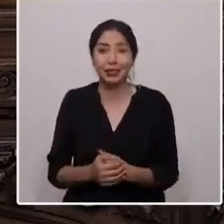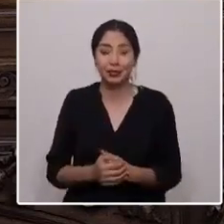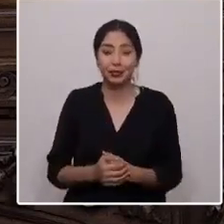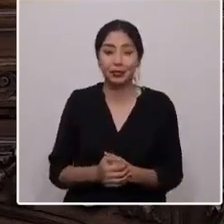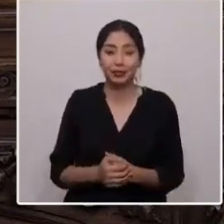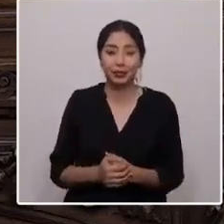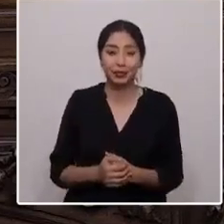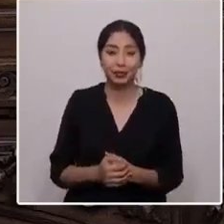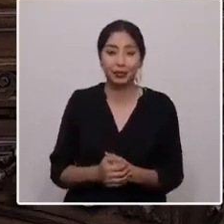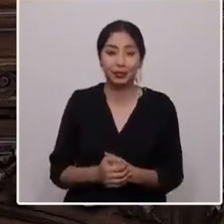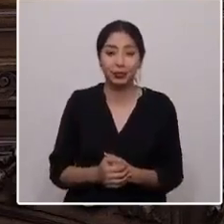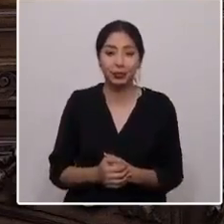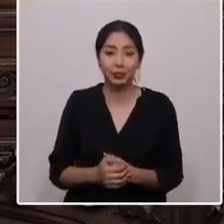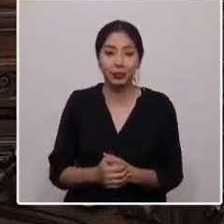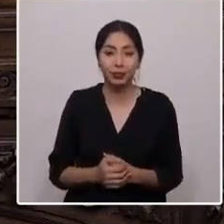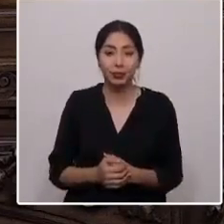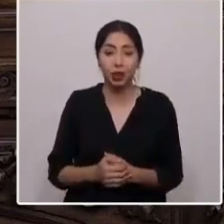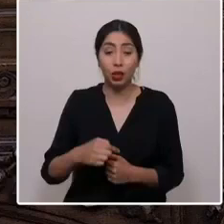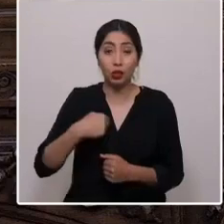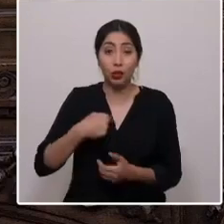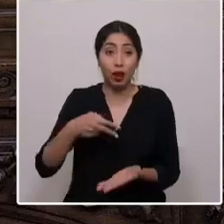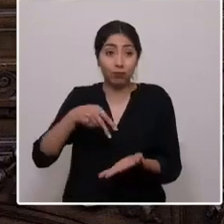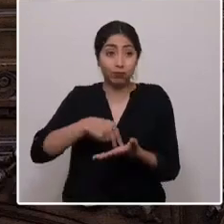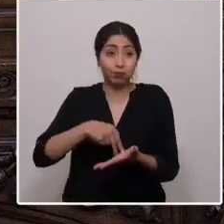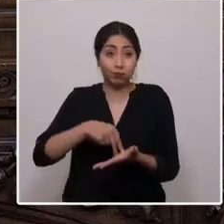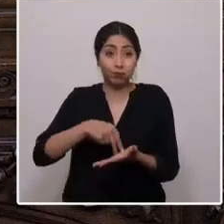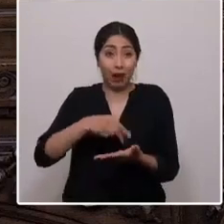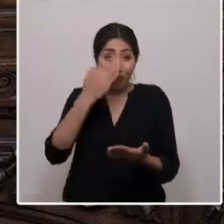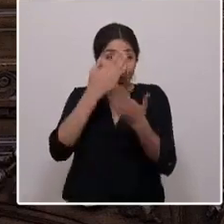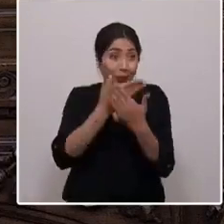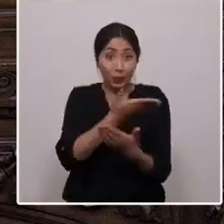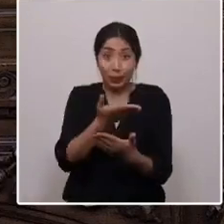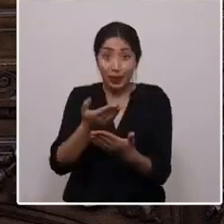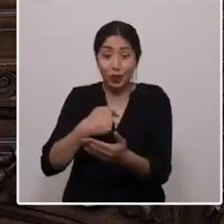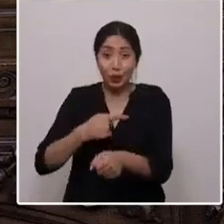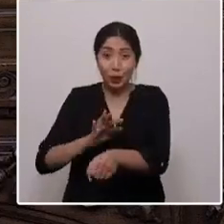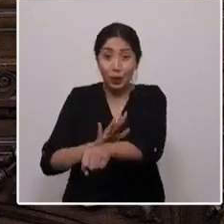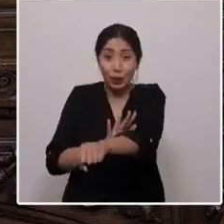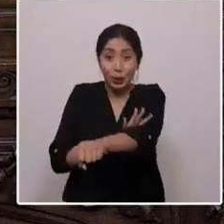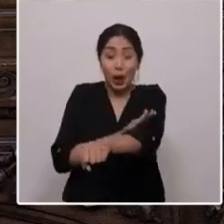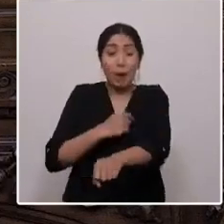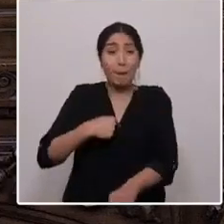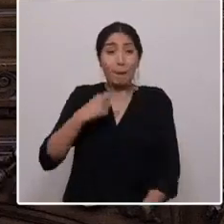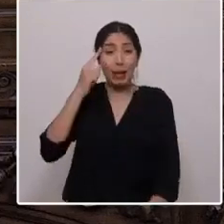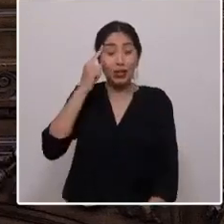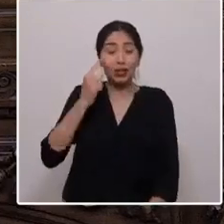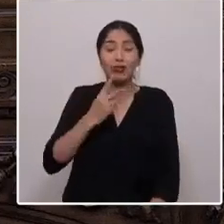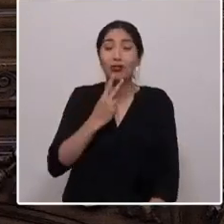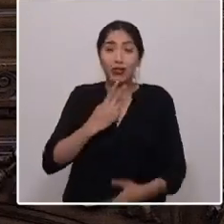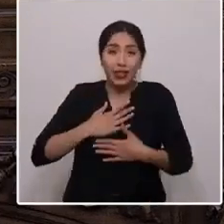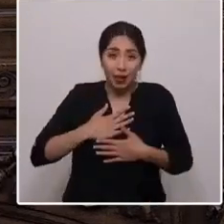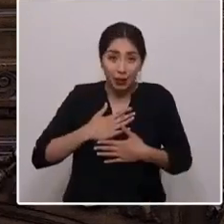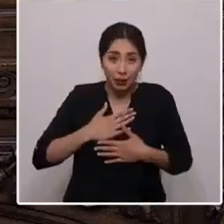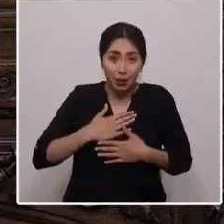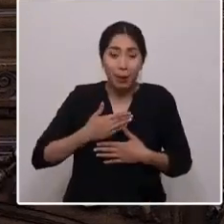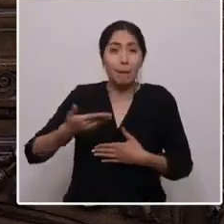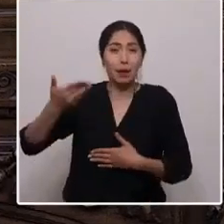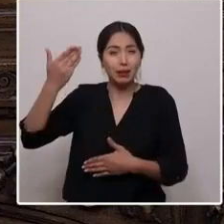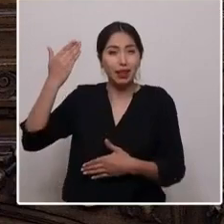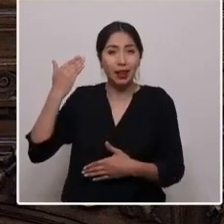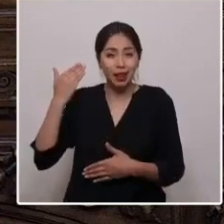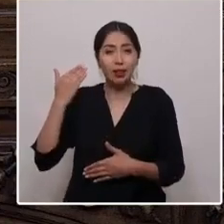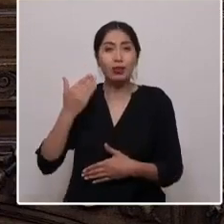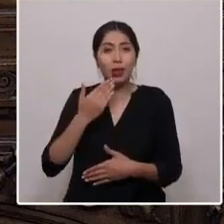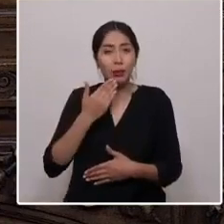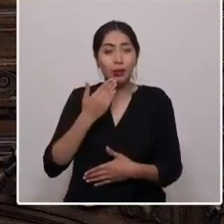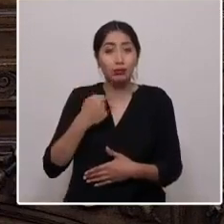Estar aquí frente a ustedes me emociona. Pienso en mi vida, en el pasado, y nunca hubiese